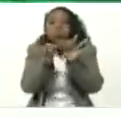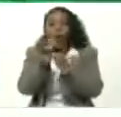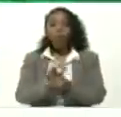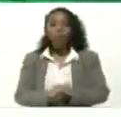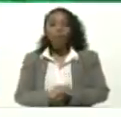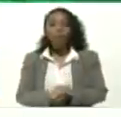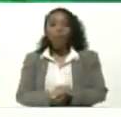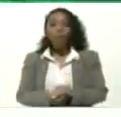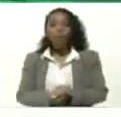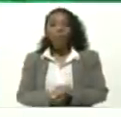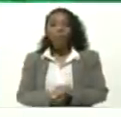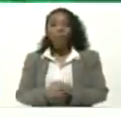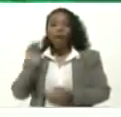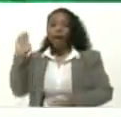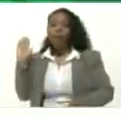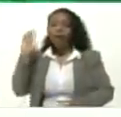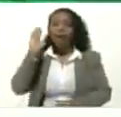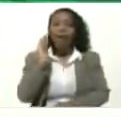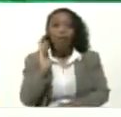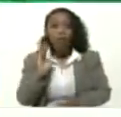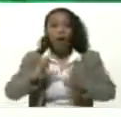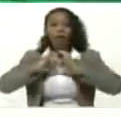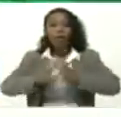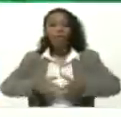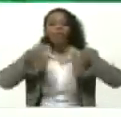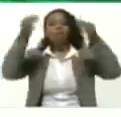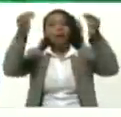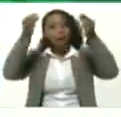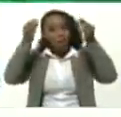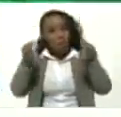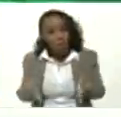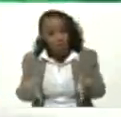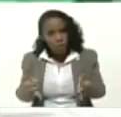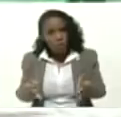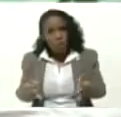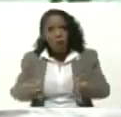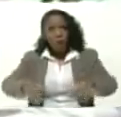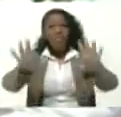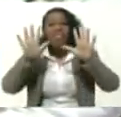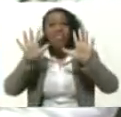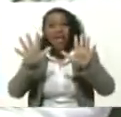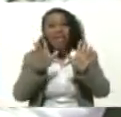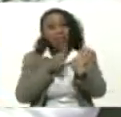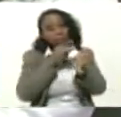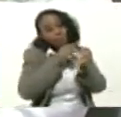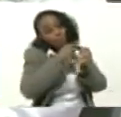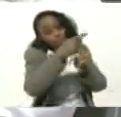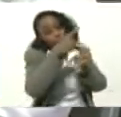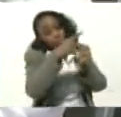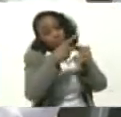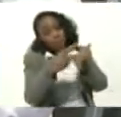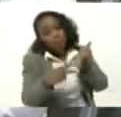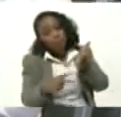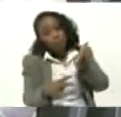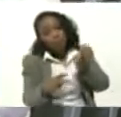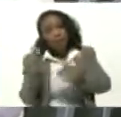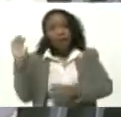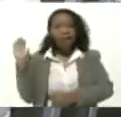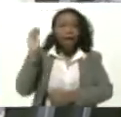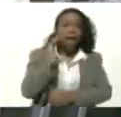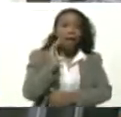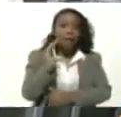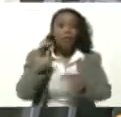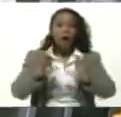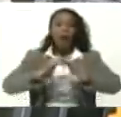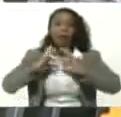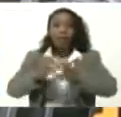El regreso a clases seguro Los diez vértices Del regreso a clases